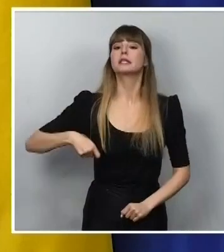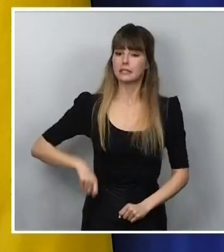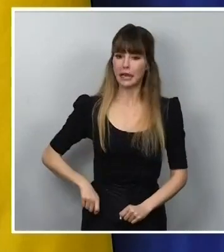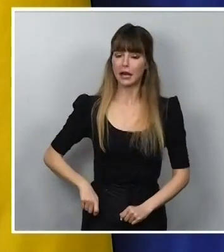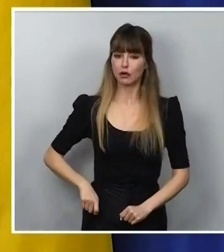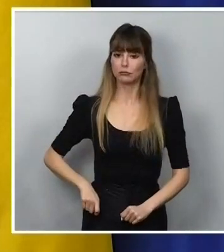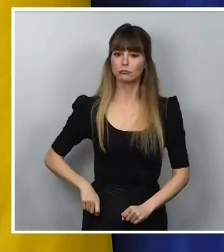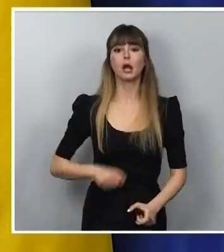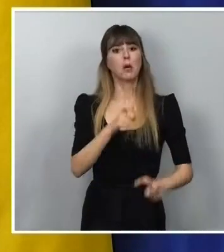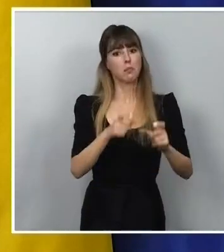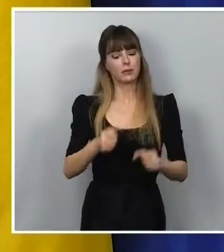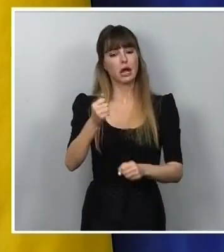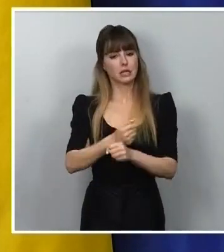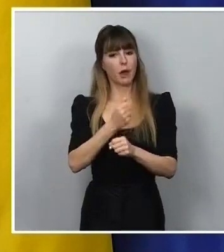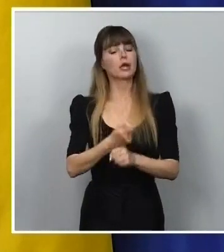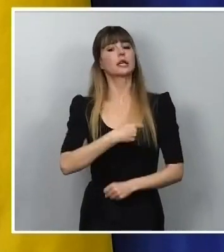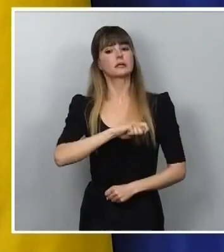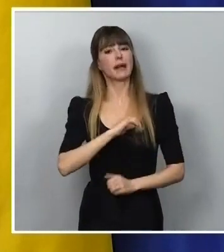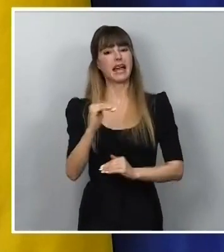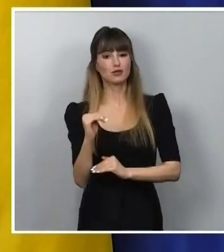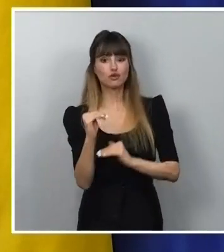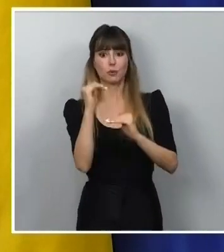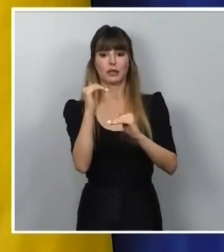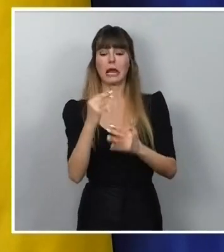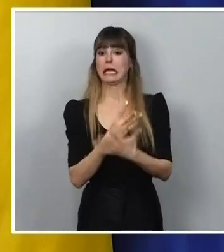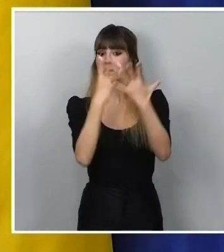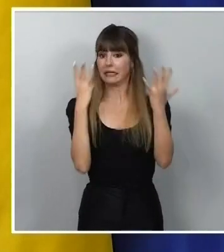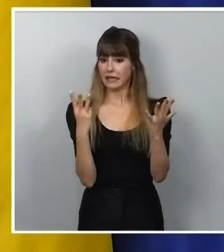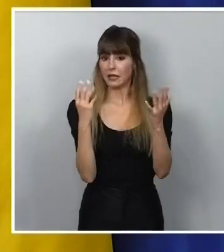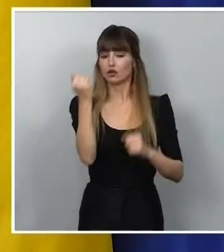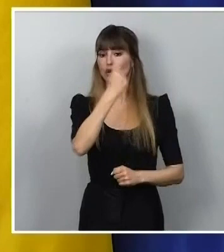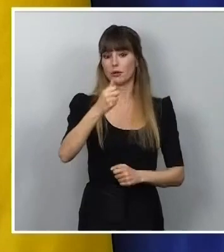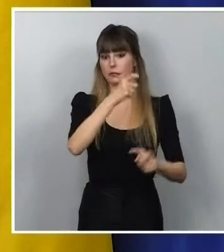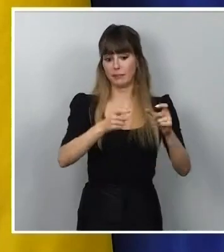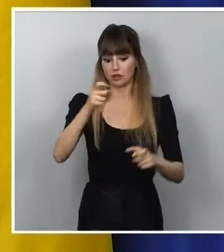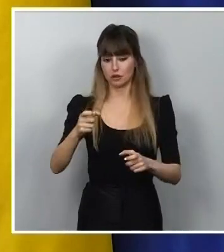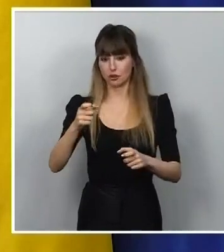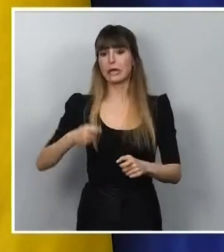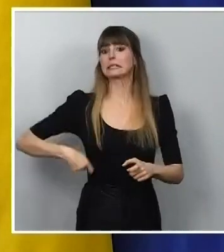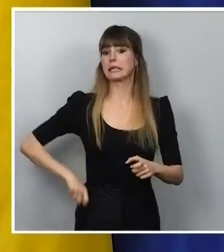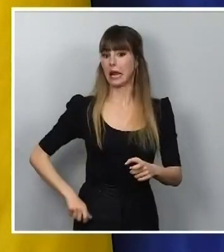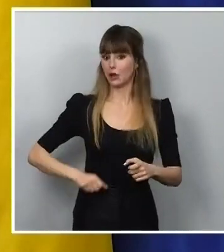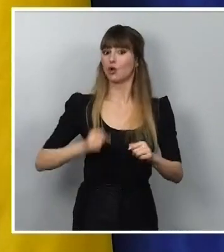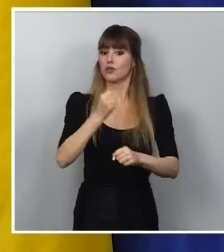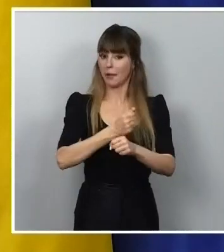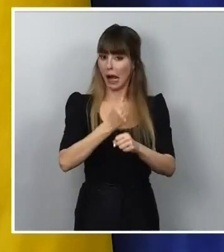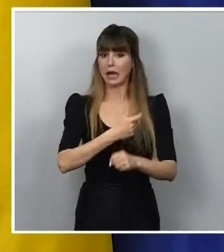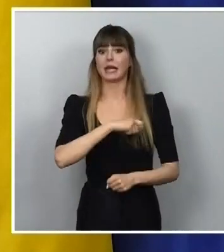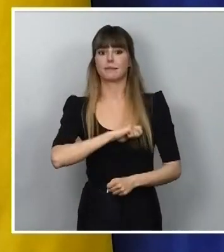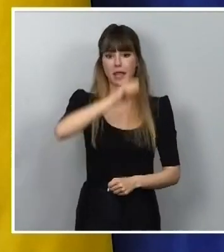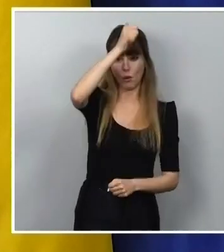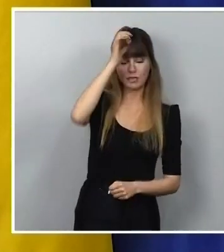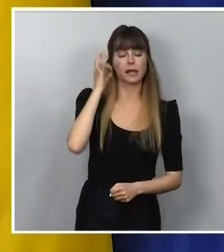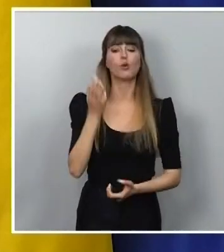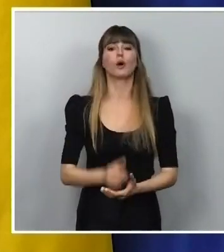de las gentes trabajadoras de España. Tenemos 18 millones de asalariados y asalariadas en nuestro país. Tenemos que hacerlo